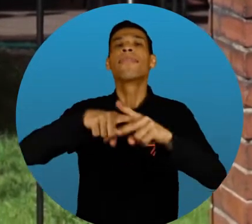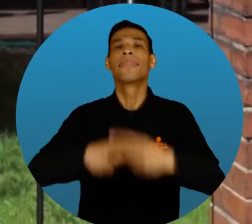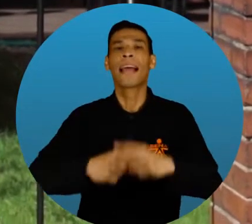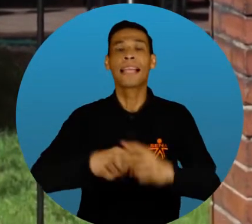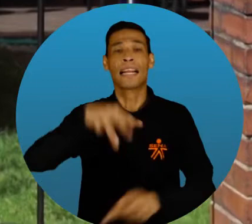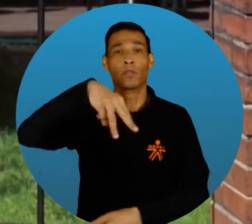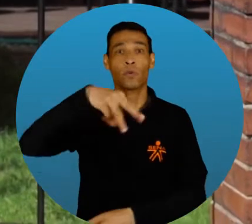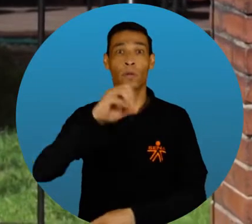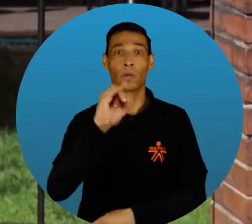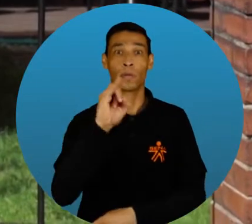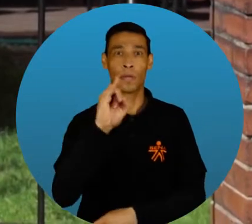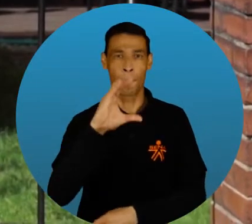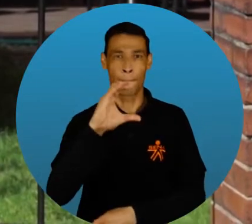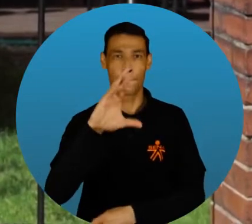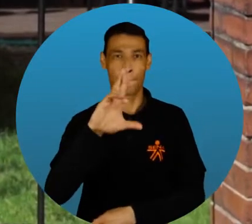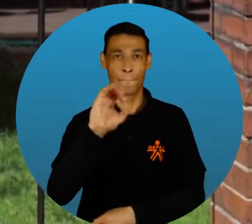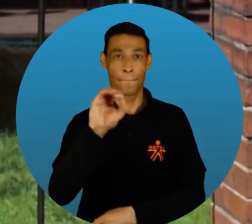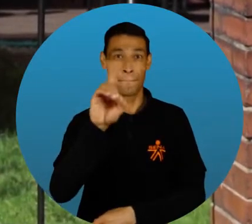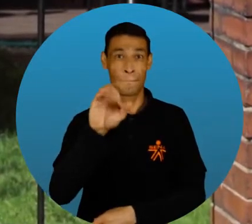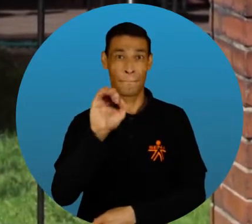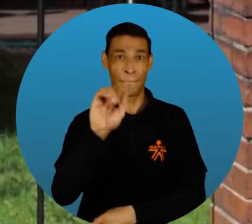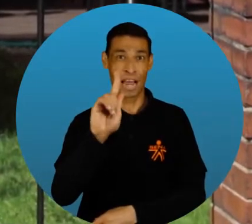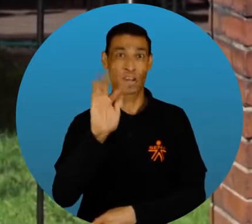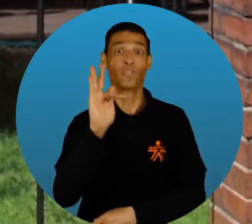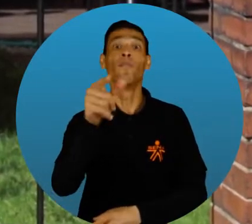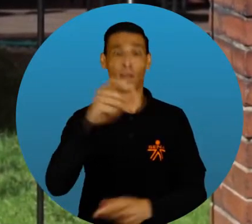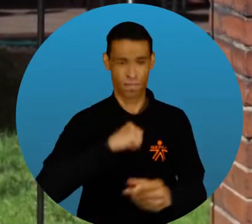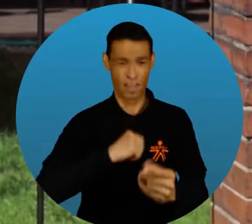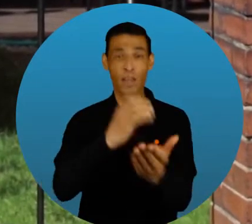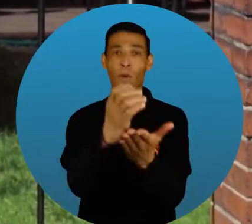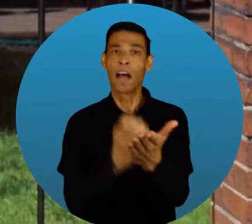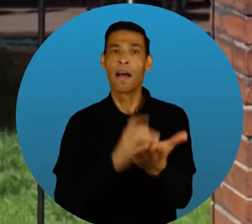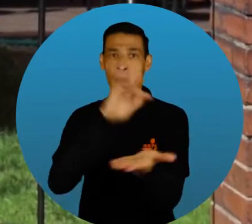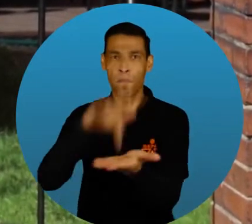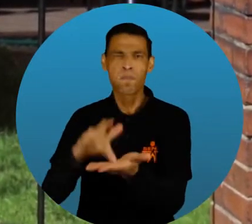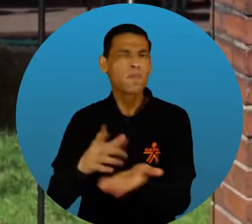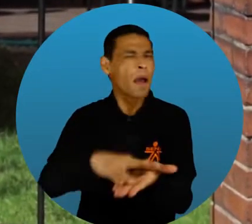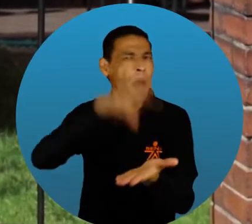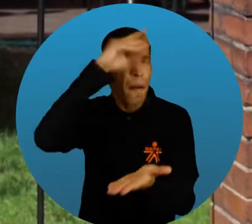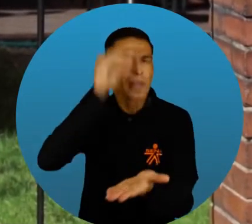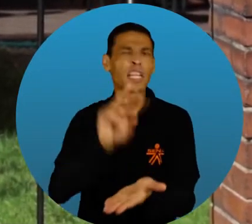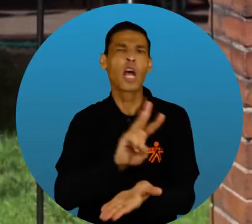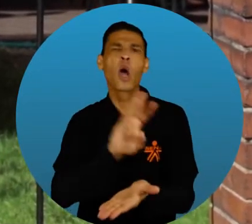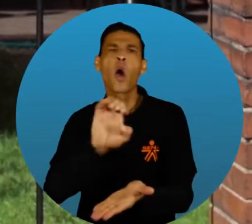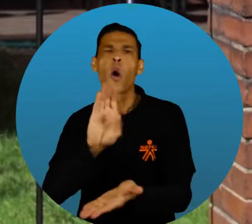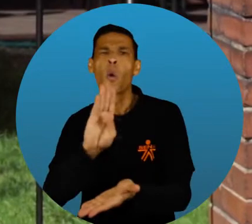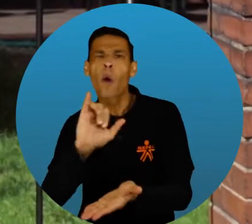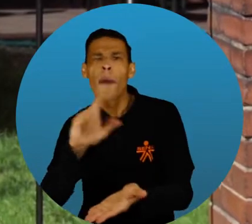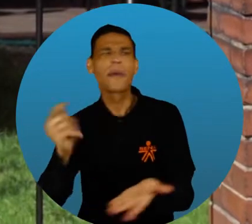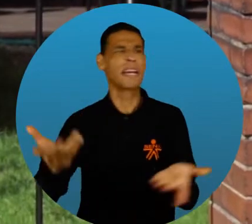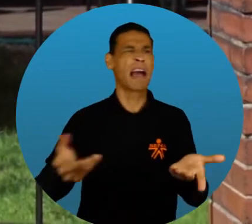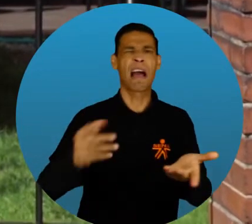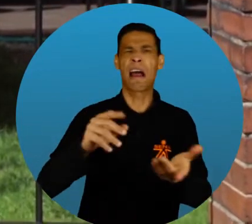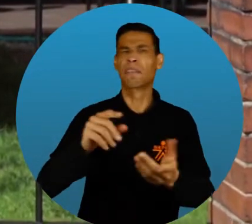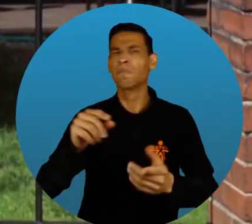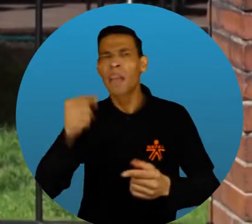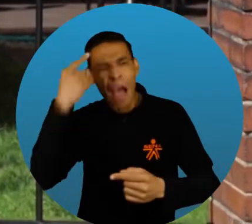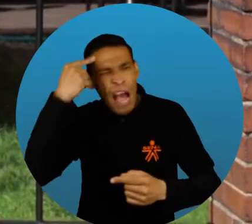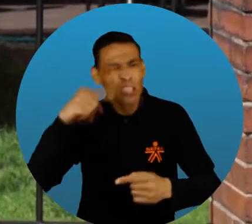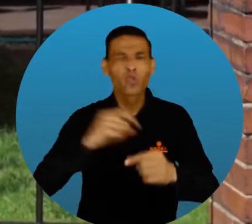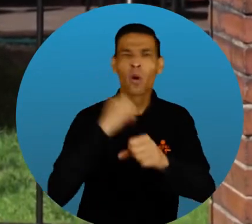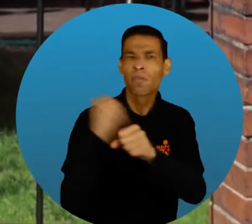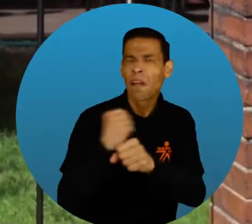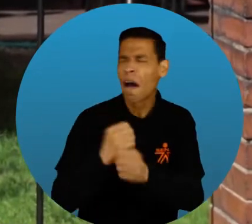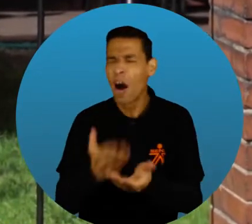y recibe una certificación de participación donde podrás aprender sobre webinars, Teams, Power Automate, entre otros